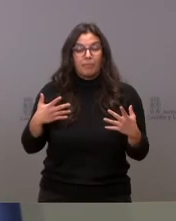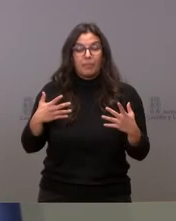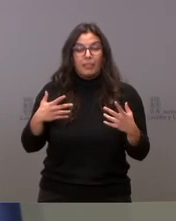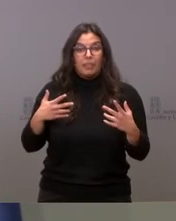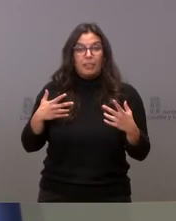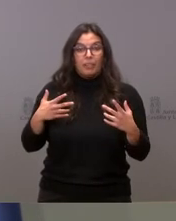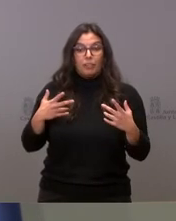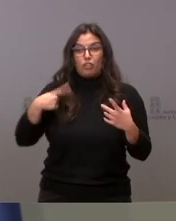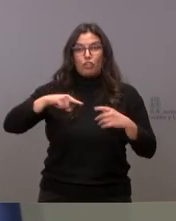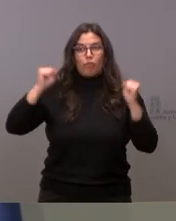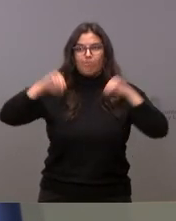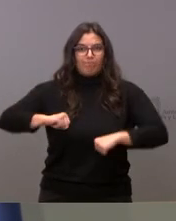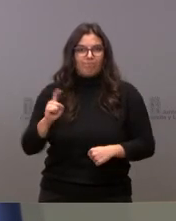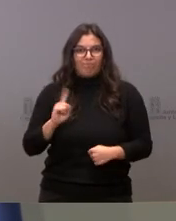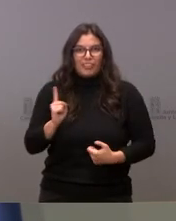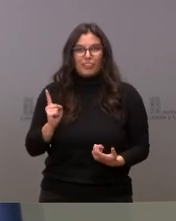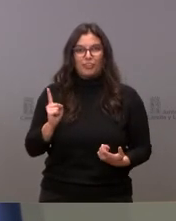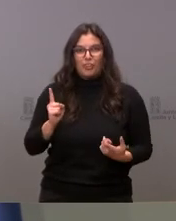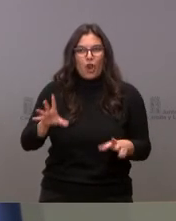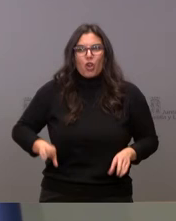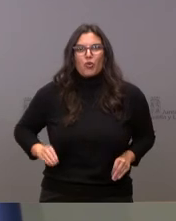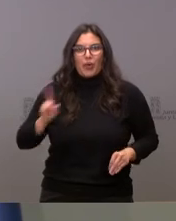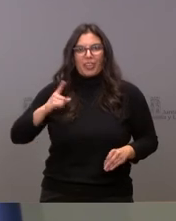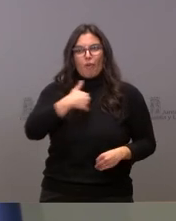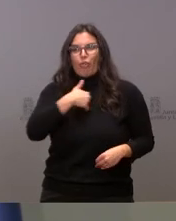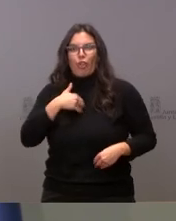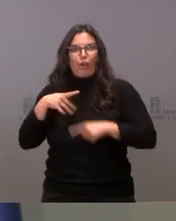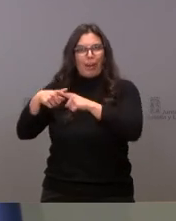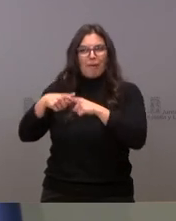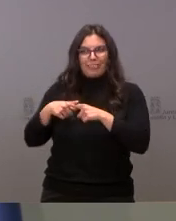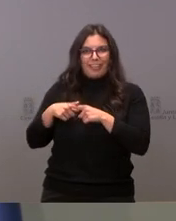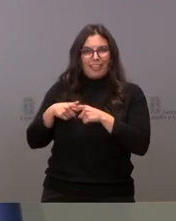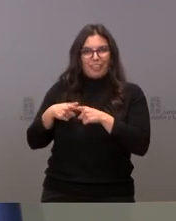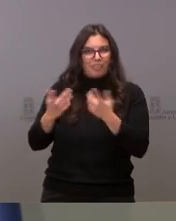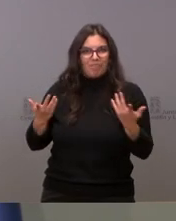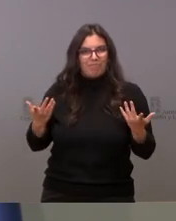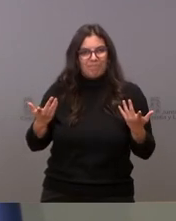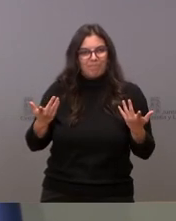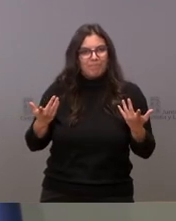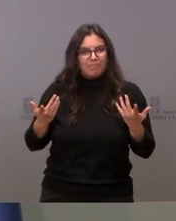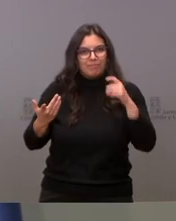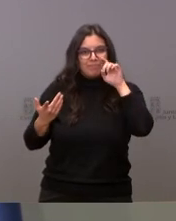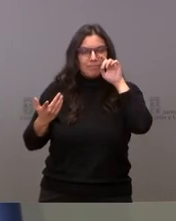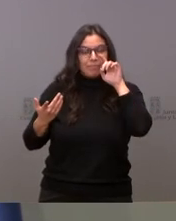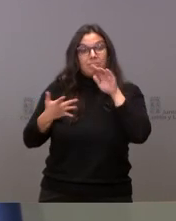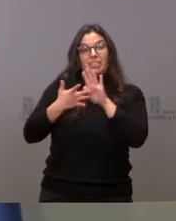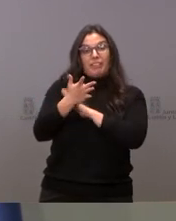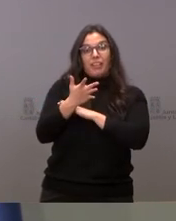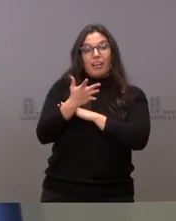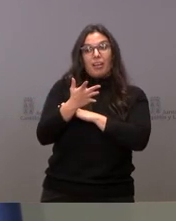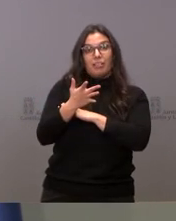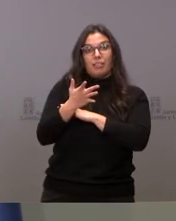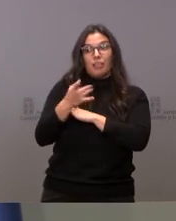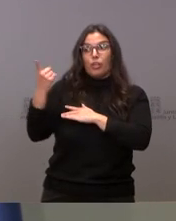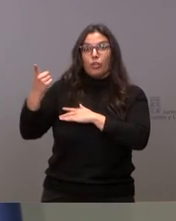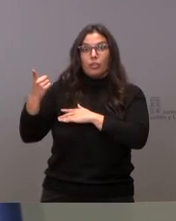No estoy de acuerdo, no estamos de acuerdo, es en este reparto de tareas. Este reparto de tareas en los cuales tú impones